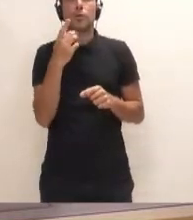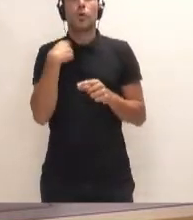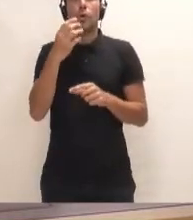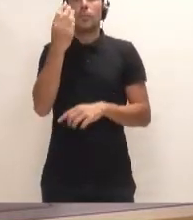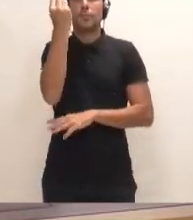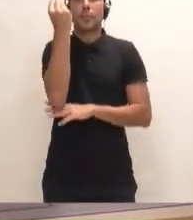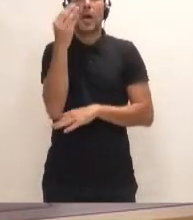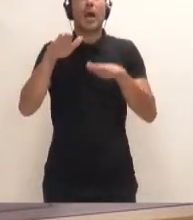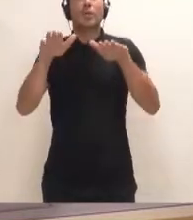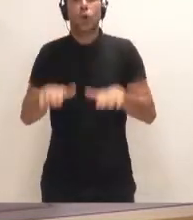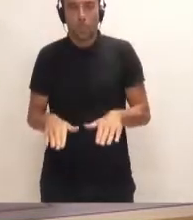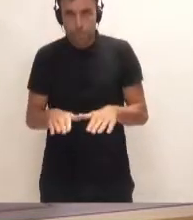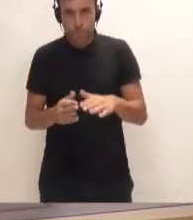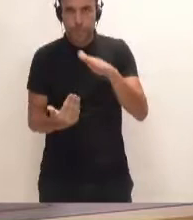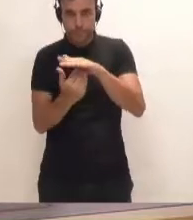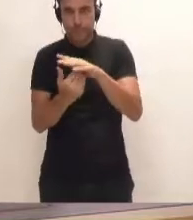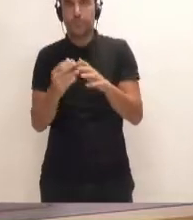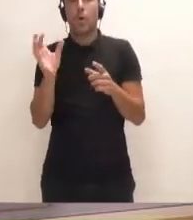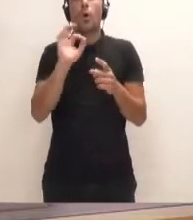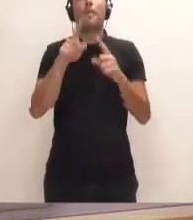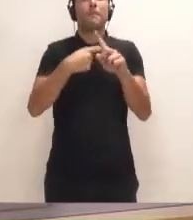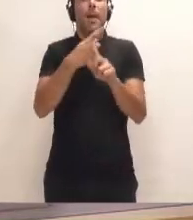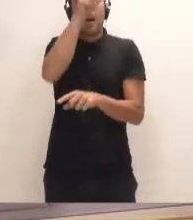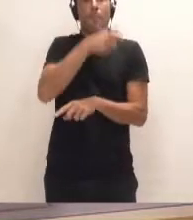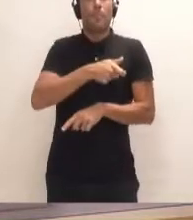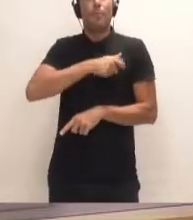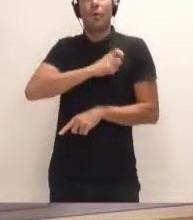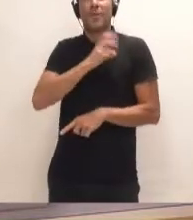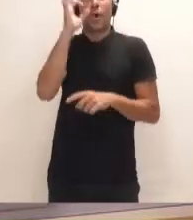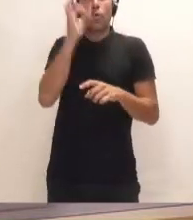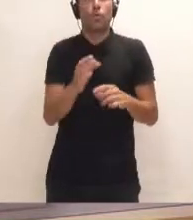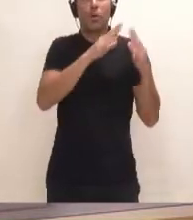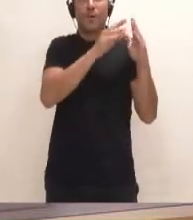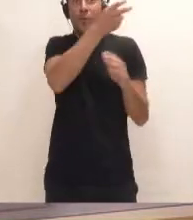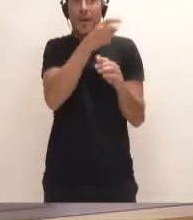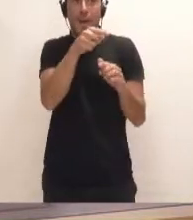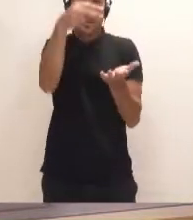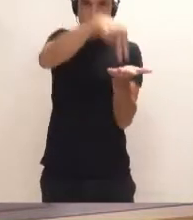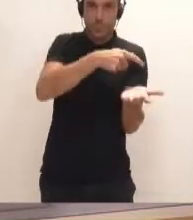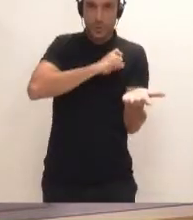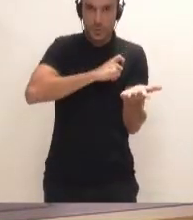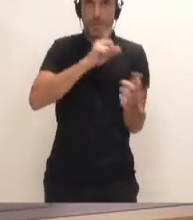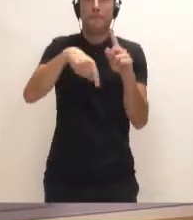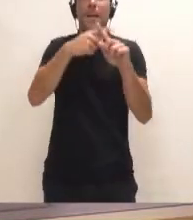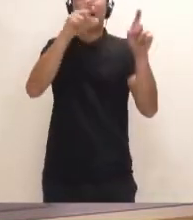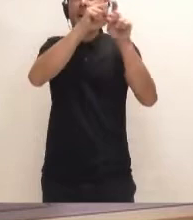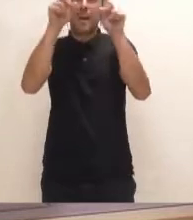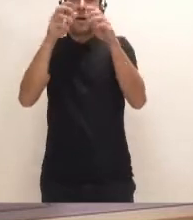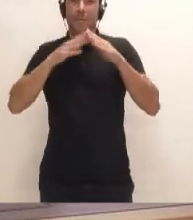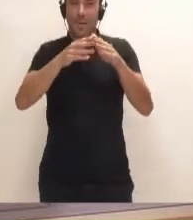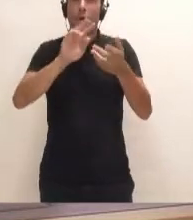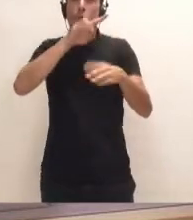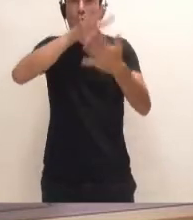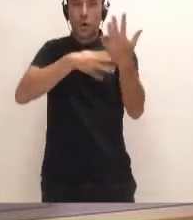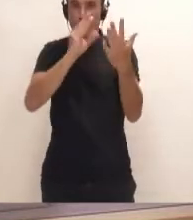que poniendo un policía en las horas en las que llegaban las navieras, con cambiar los horarios de las navieras, ¿para